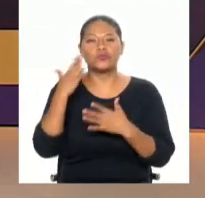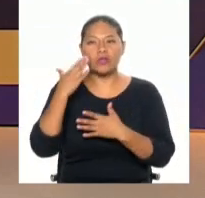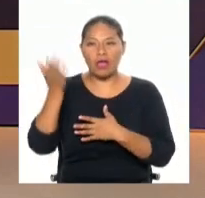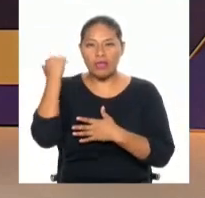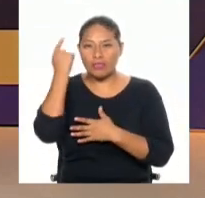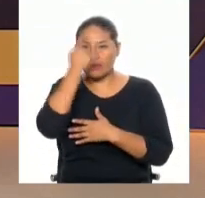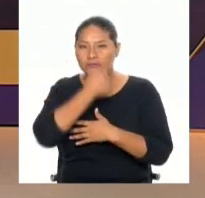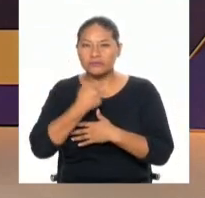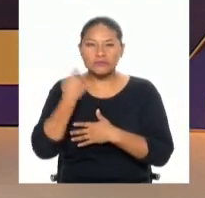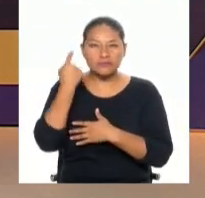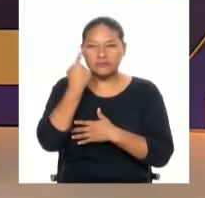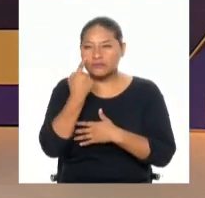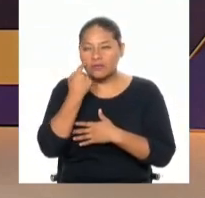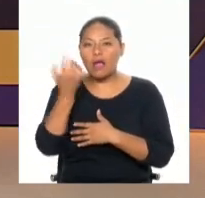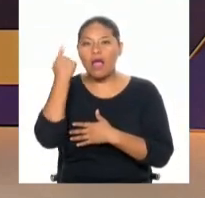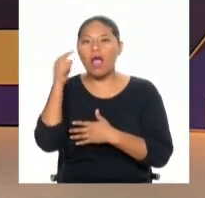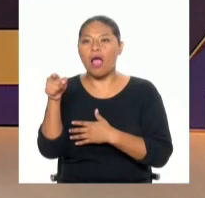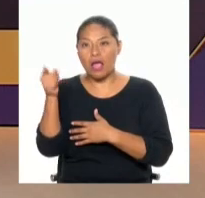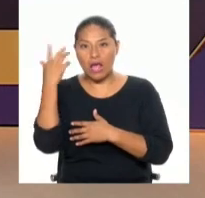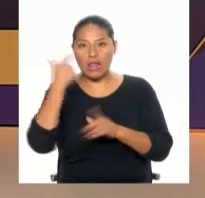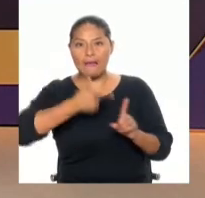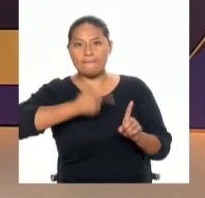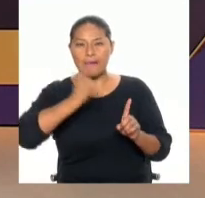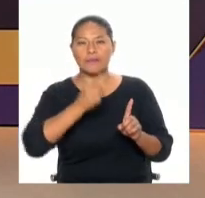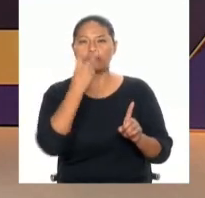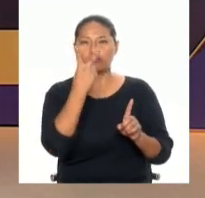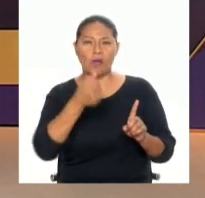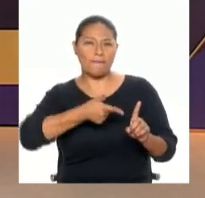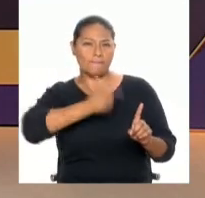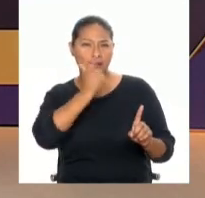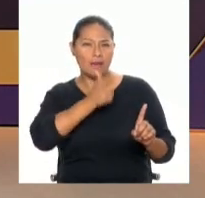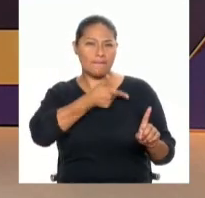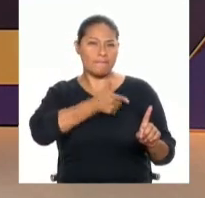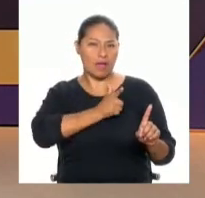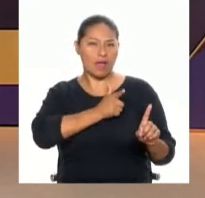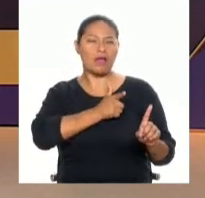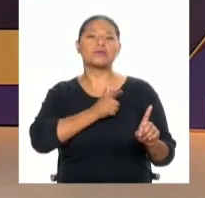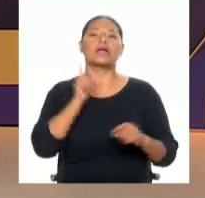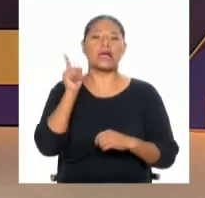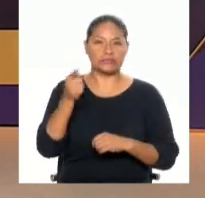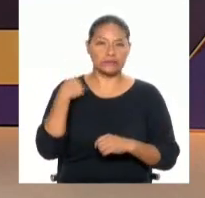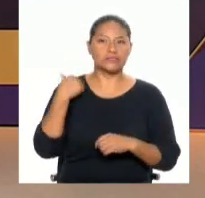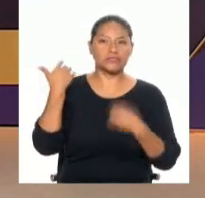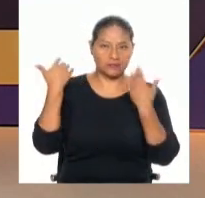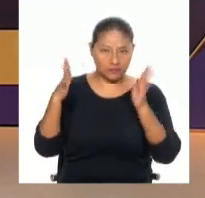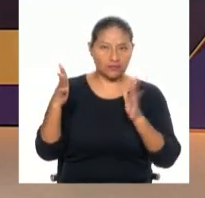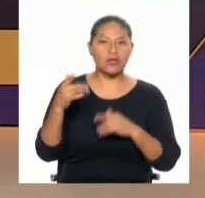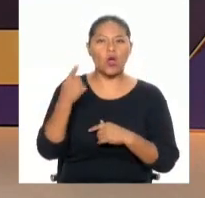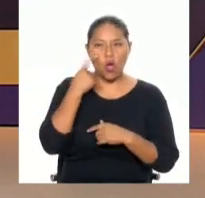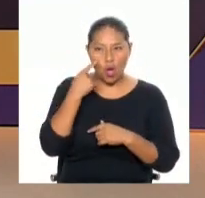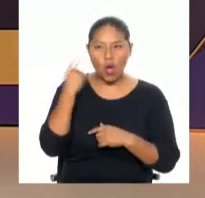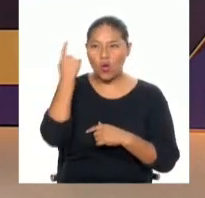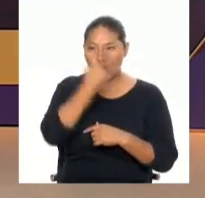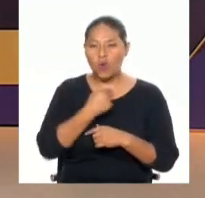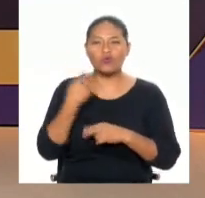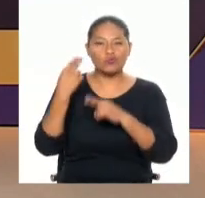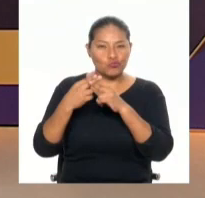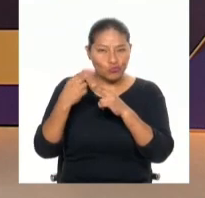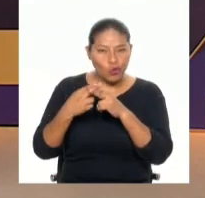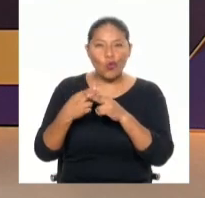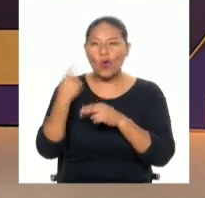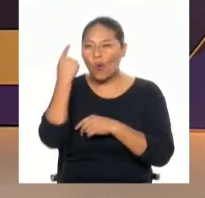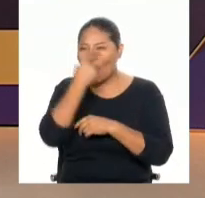el que le disparó dos veces al sereno Luis Manrique y terminó acabando con su vida. Ya se tiene plenamente su identificación, así que